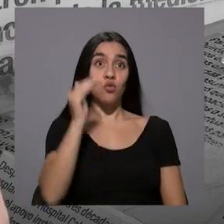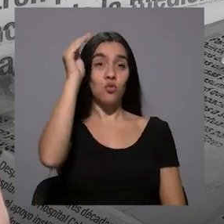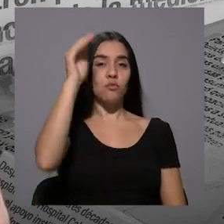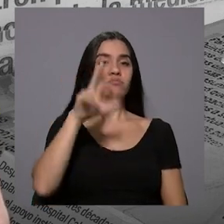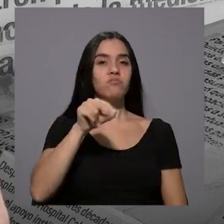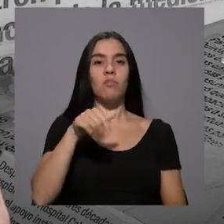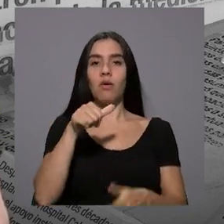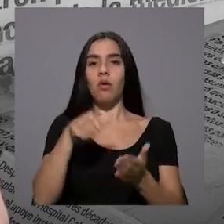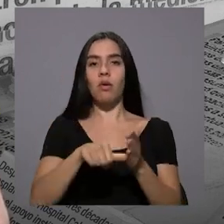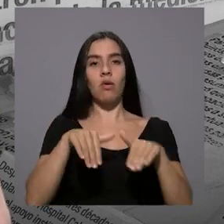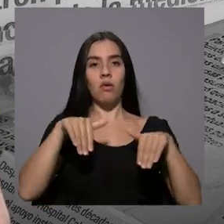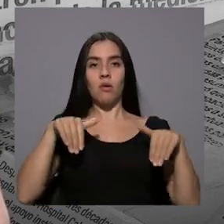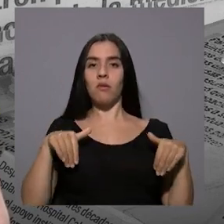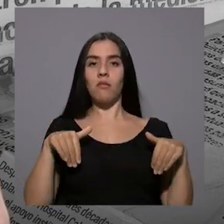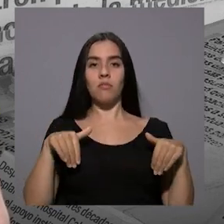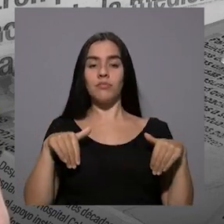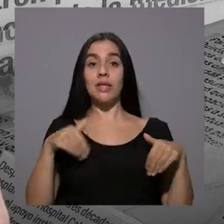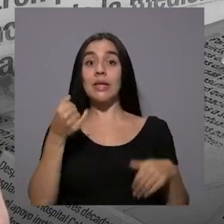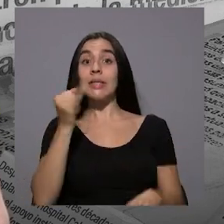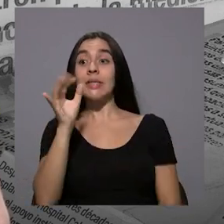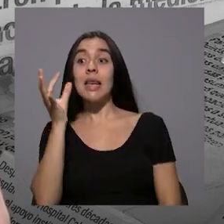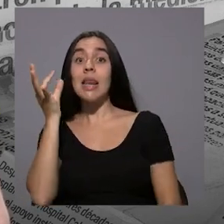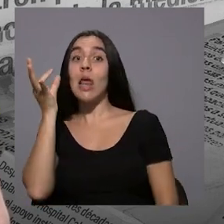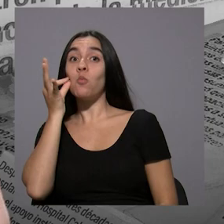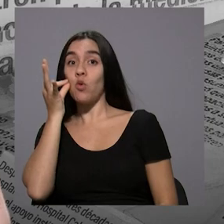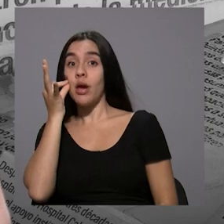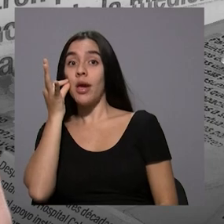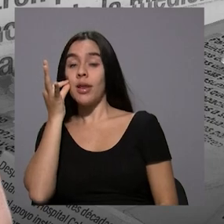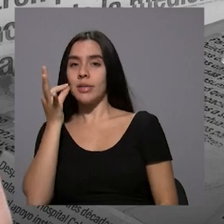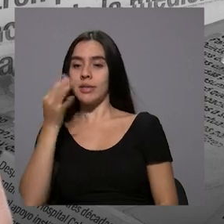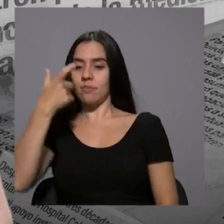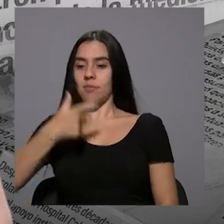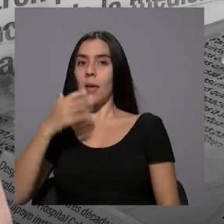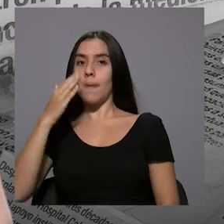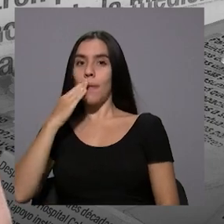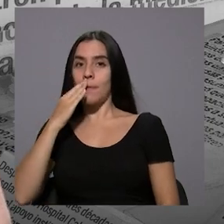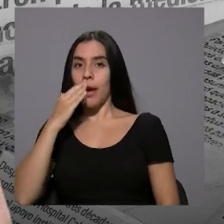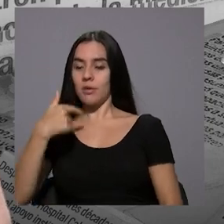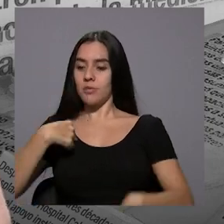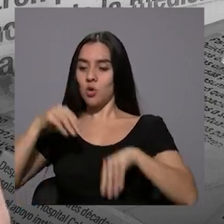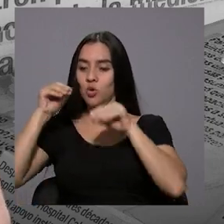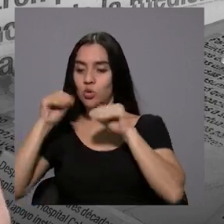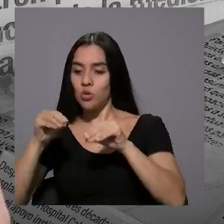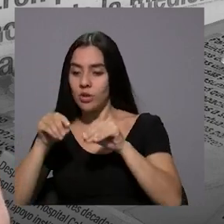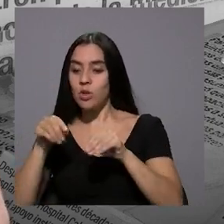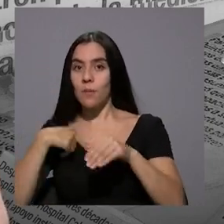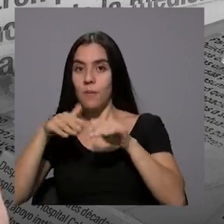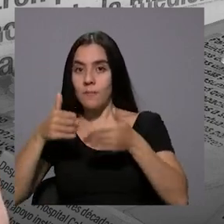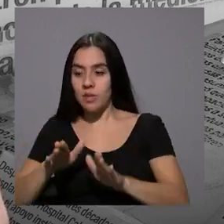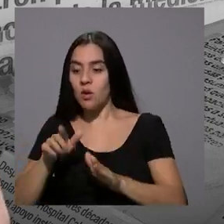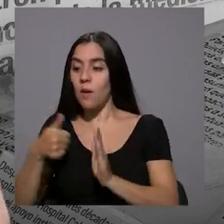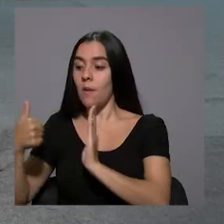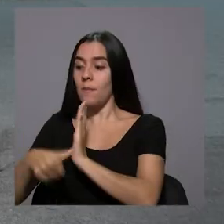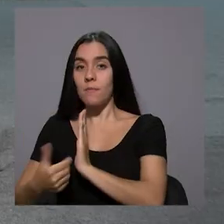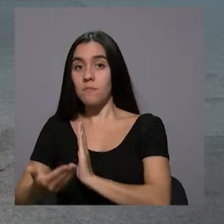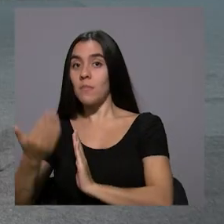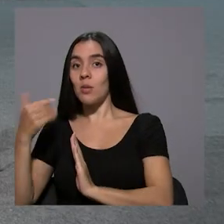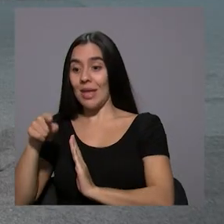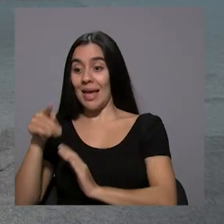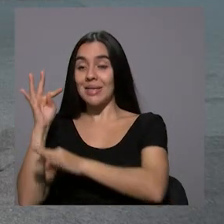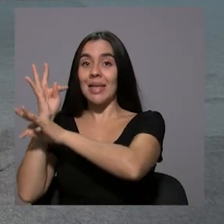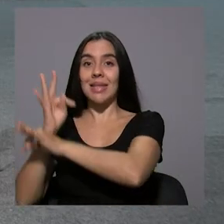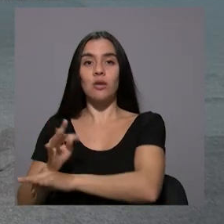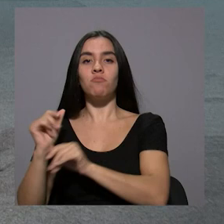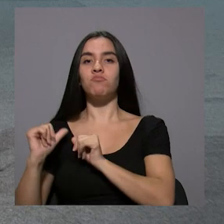abstencionistas. Si las mujeres de las familias que son madres votan y enseñan a sus hijos a votar, esa